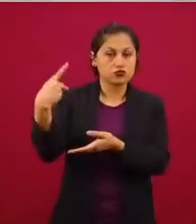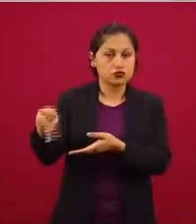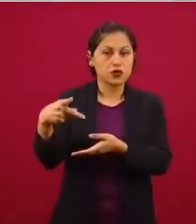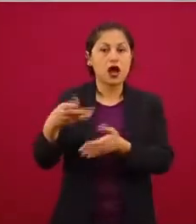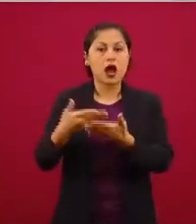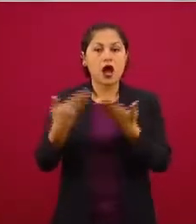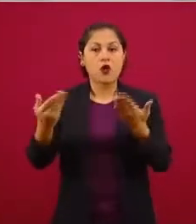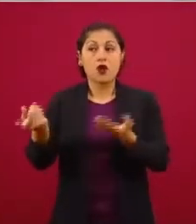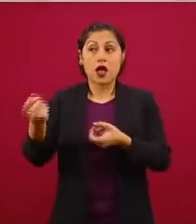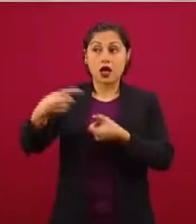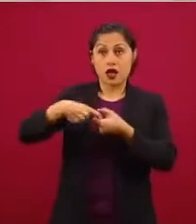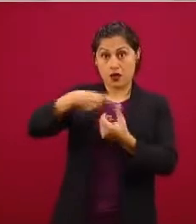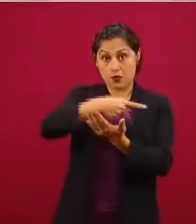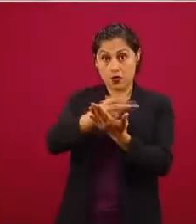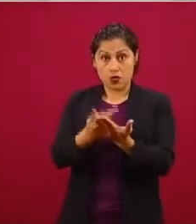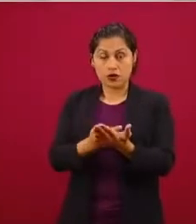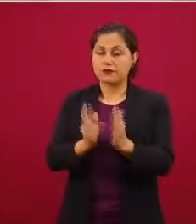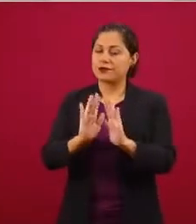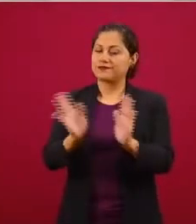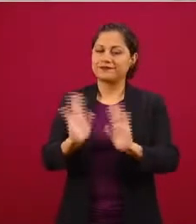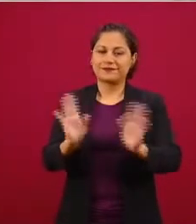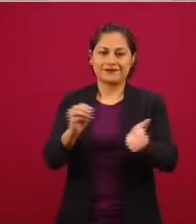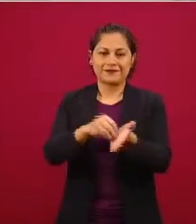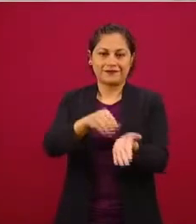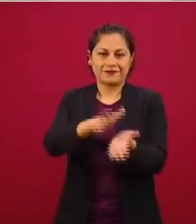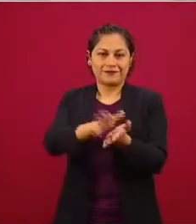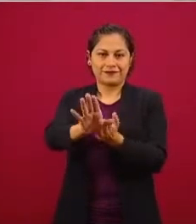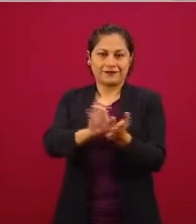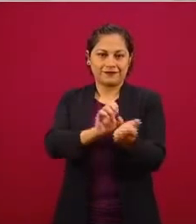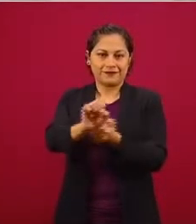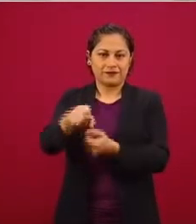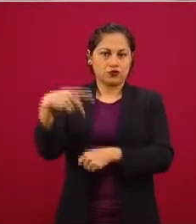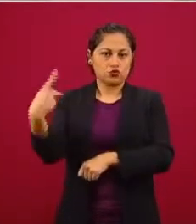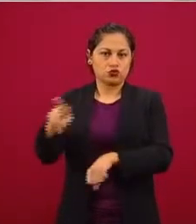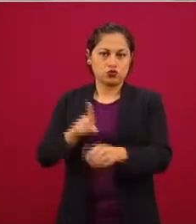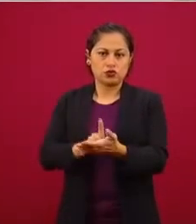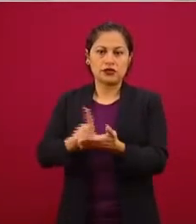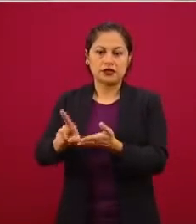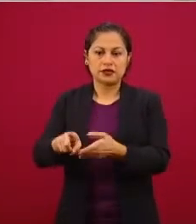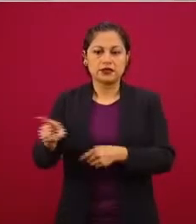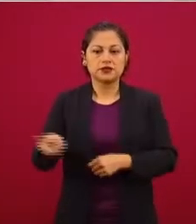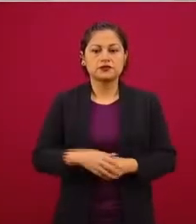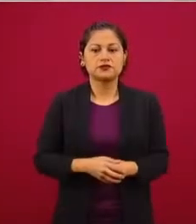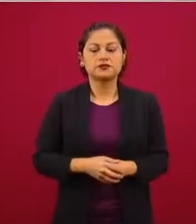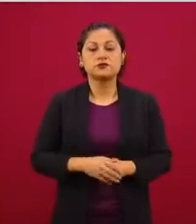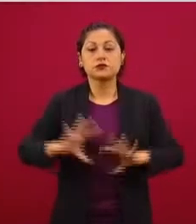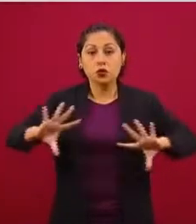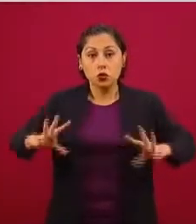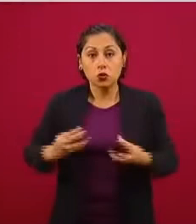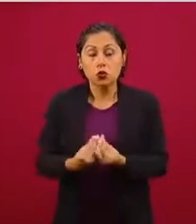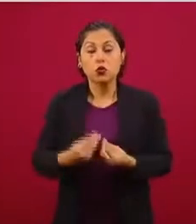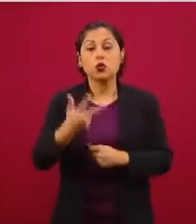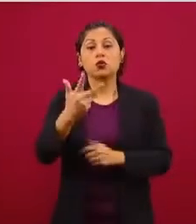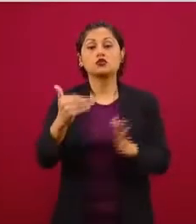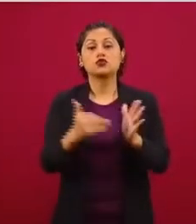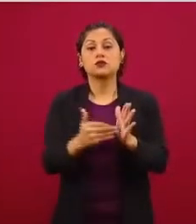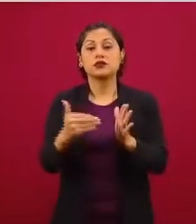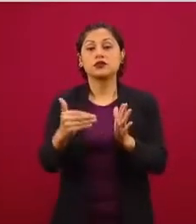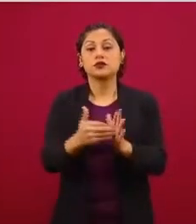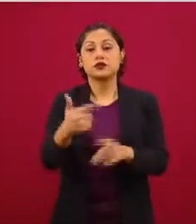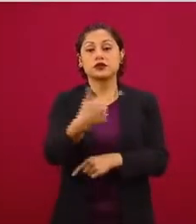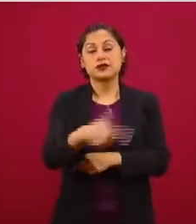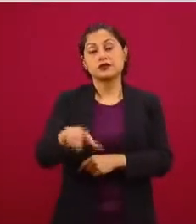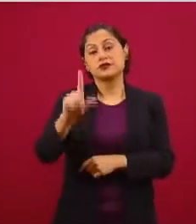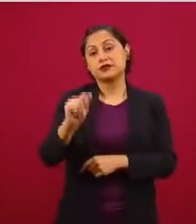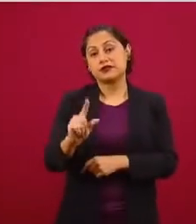beneficiarios. Y en suma estaremos dispersando 8 millones 770 mil pensiones del